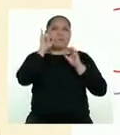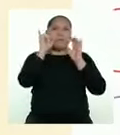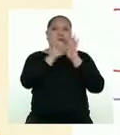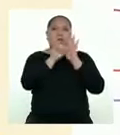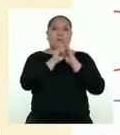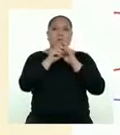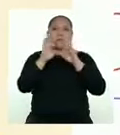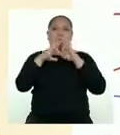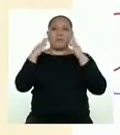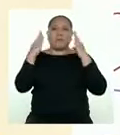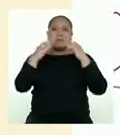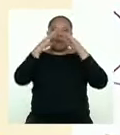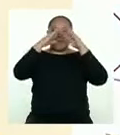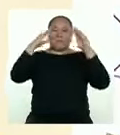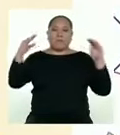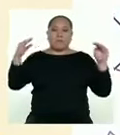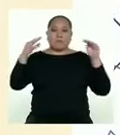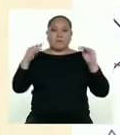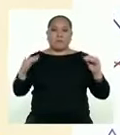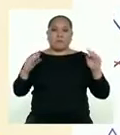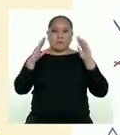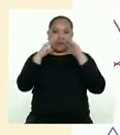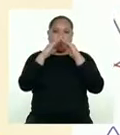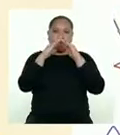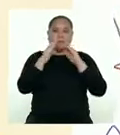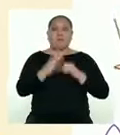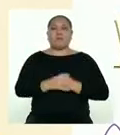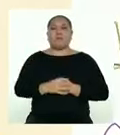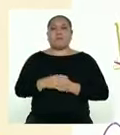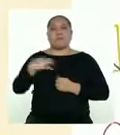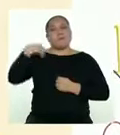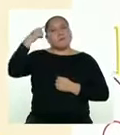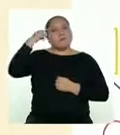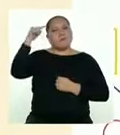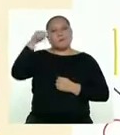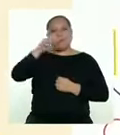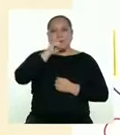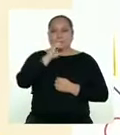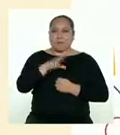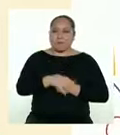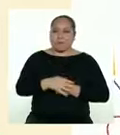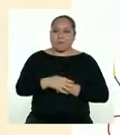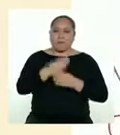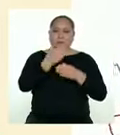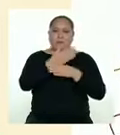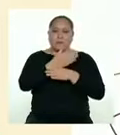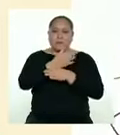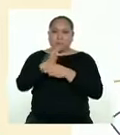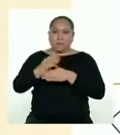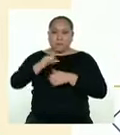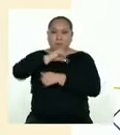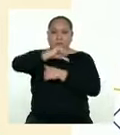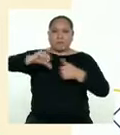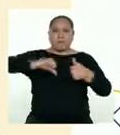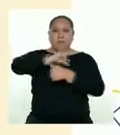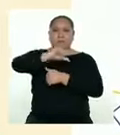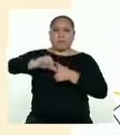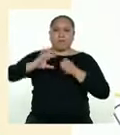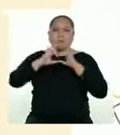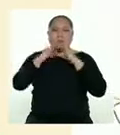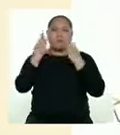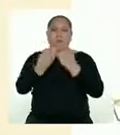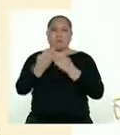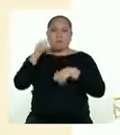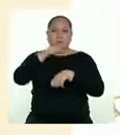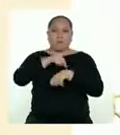enmarcada en una figura que representa una casa. Creo que esto hace referencia a la convivencia en familia en medio de este